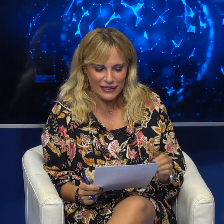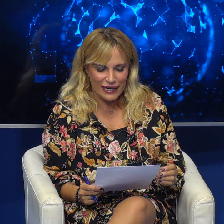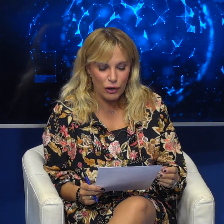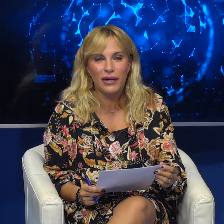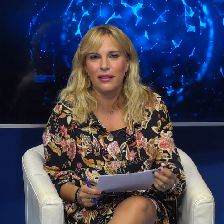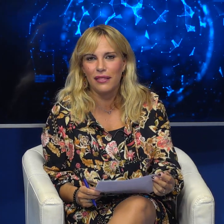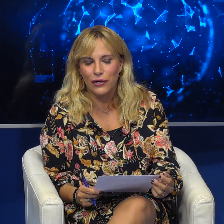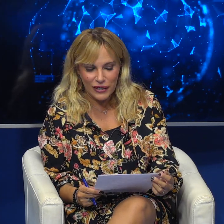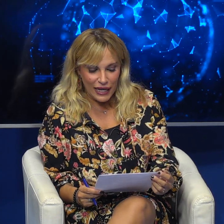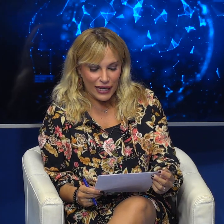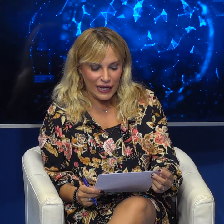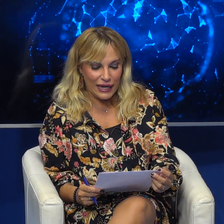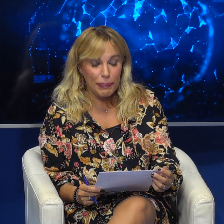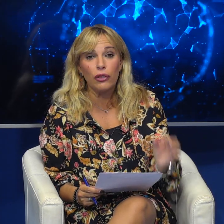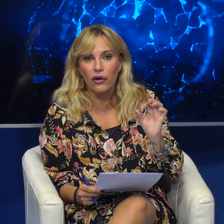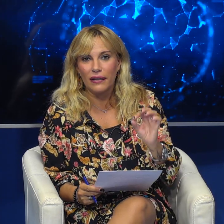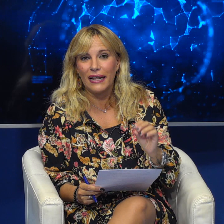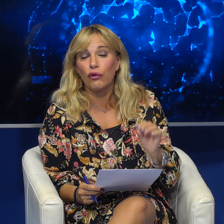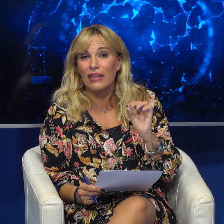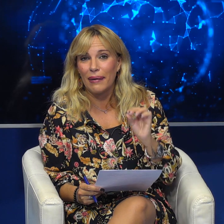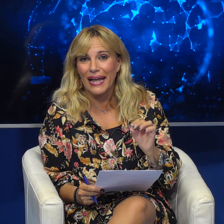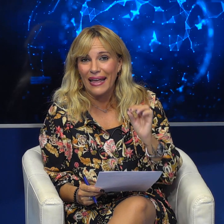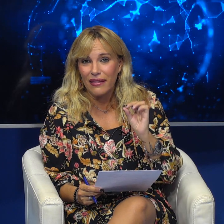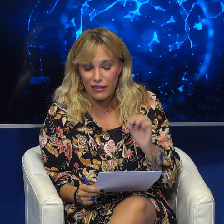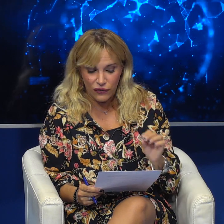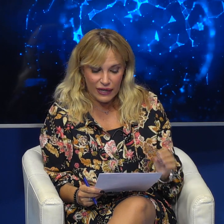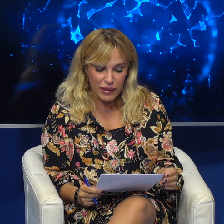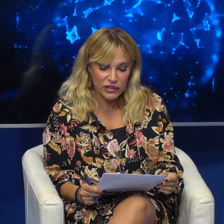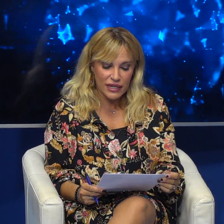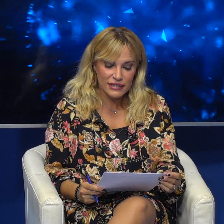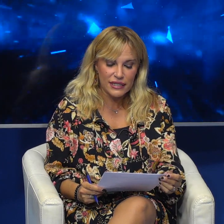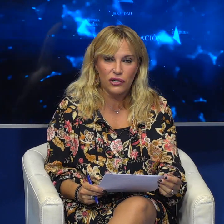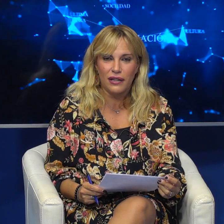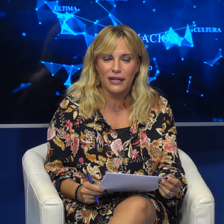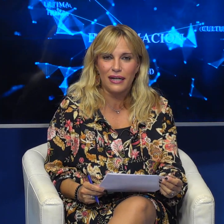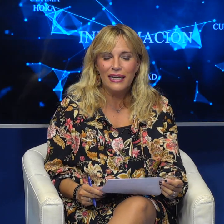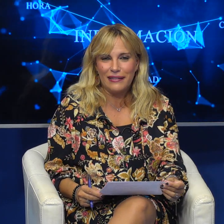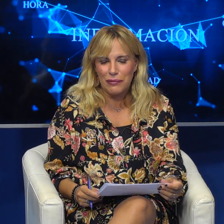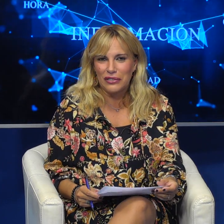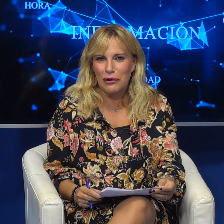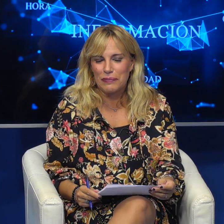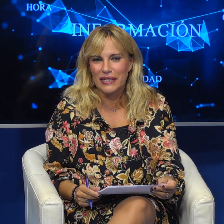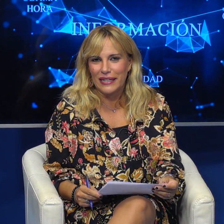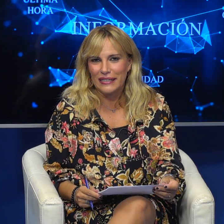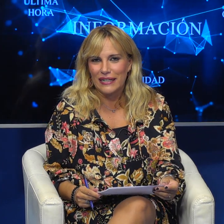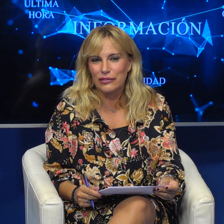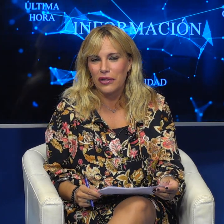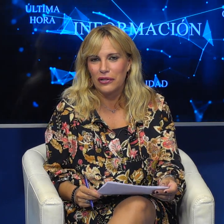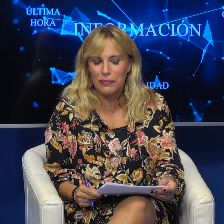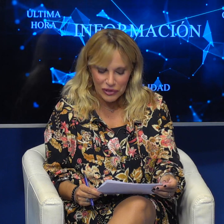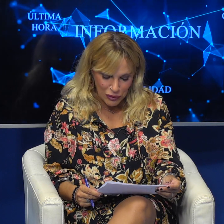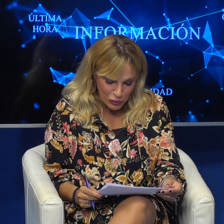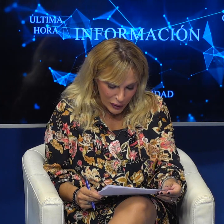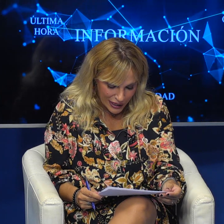los detalles de la novena edición, perdón, de la octava edición de la Mello Sardia Chiquis Solidaria, tenemos a los representantes de la